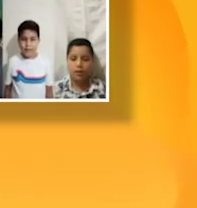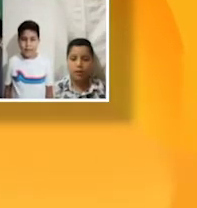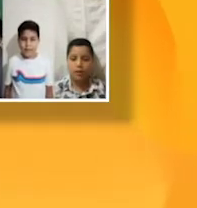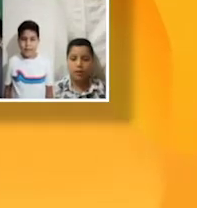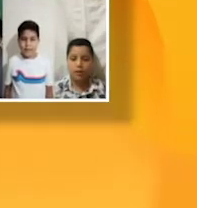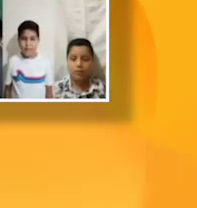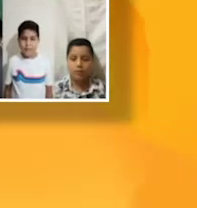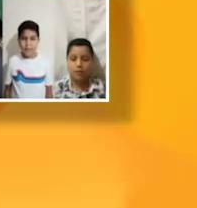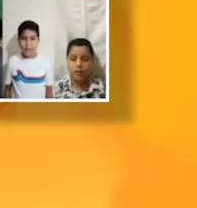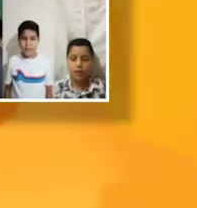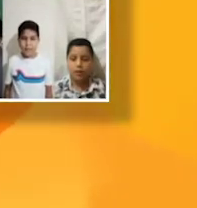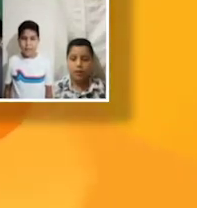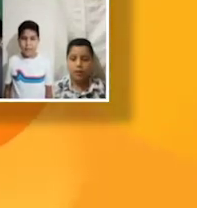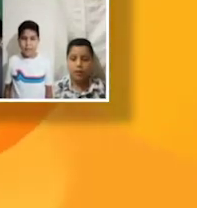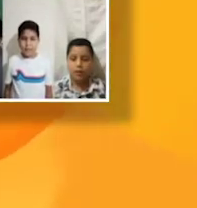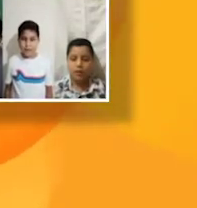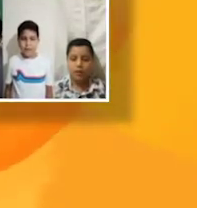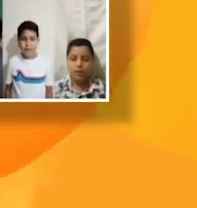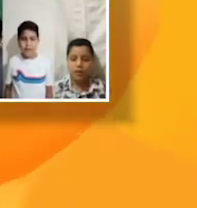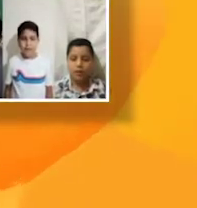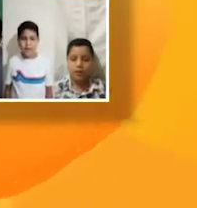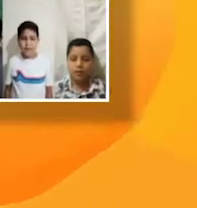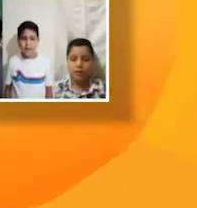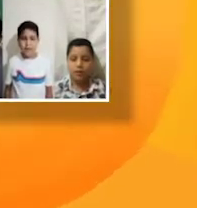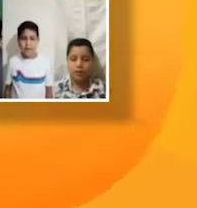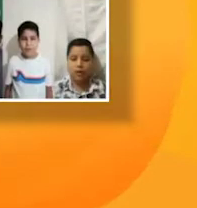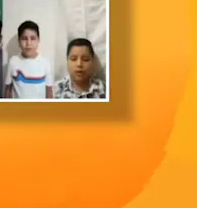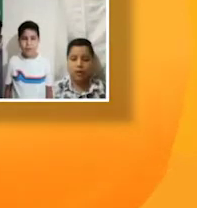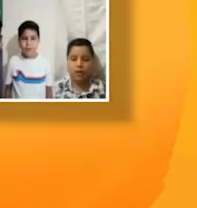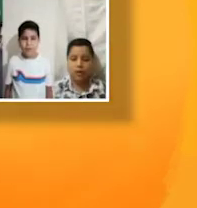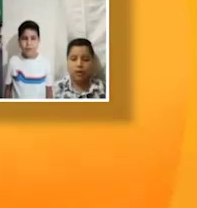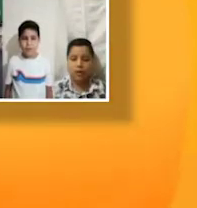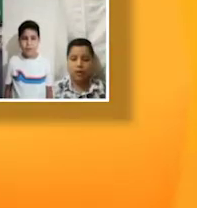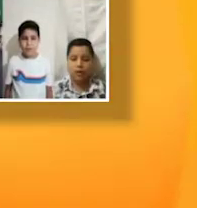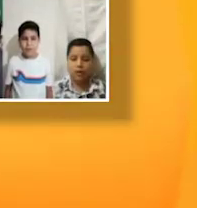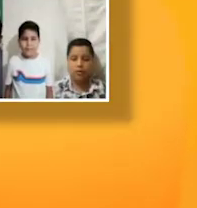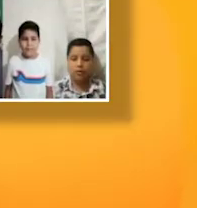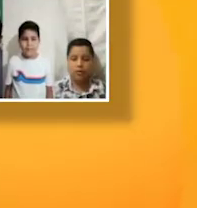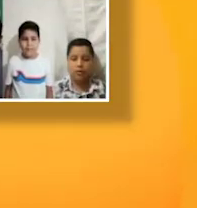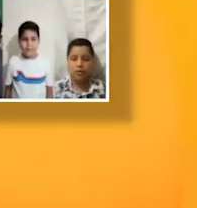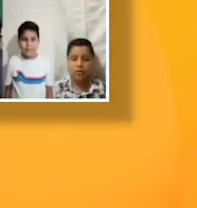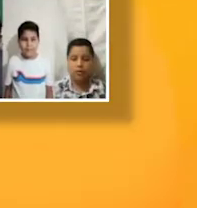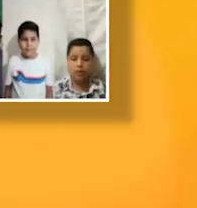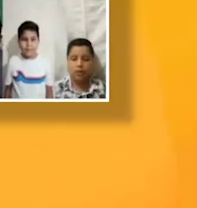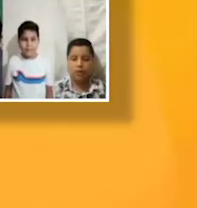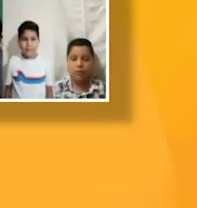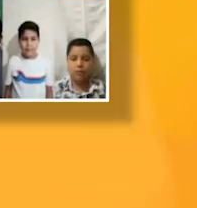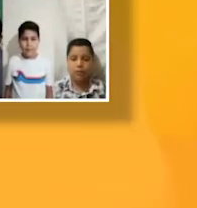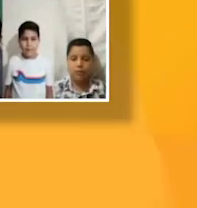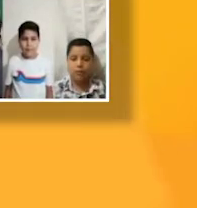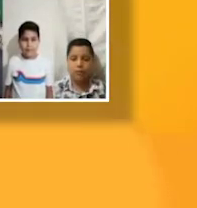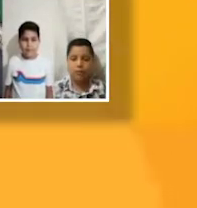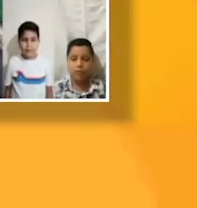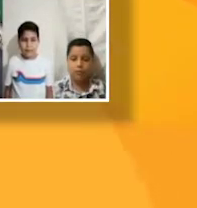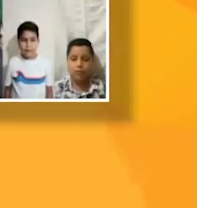verás, que si me descargo grita, me grita tu currumbé.